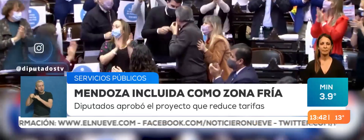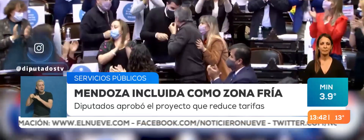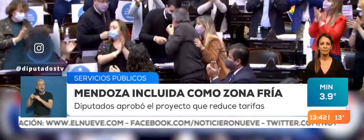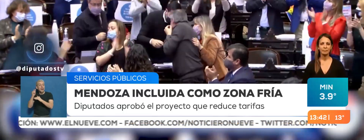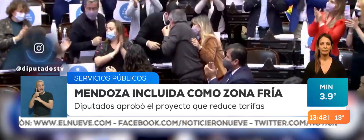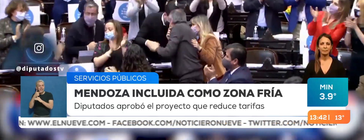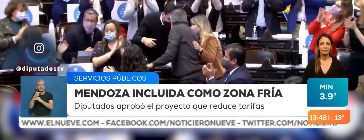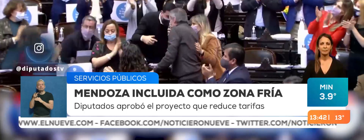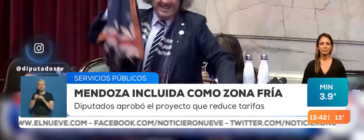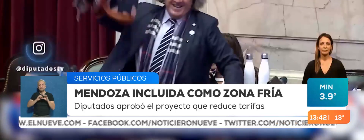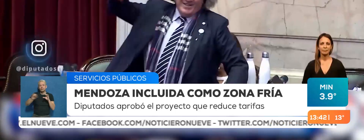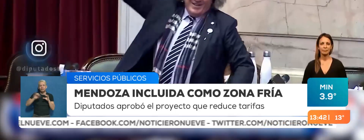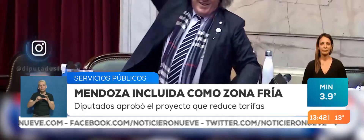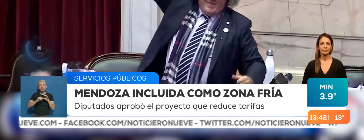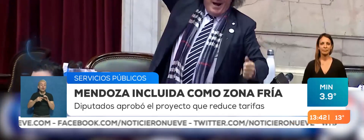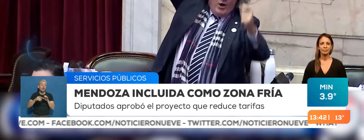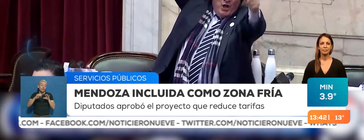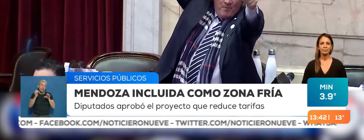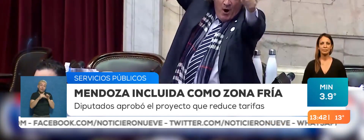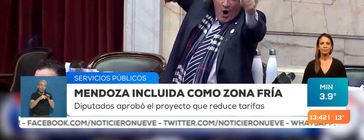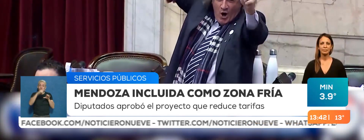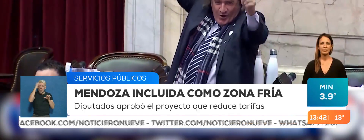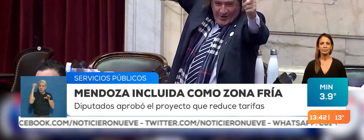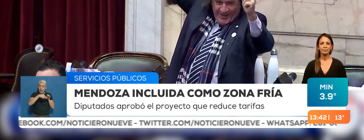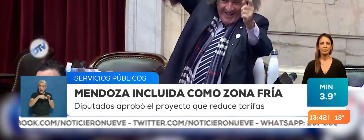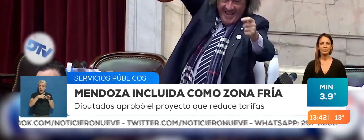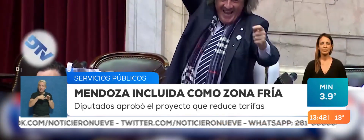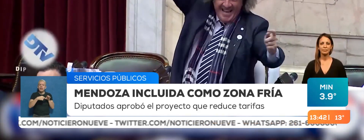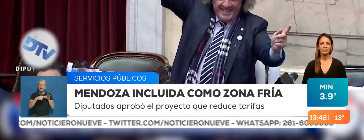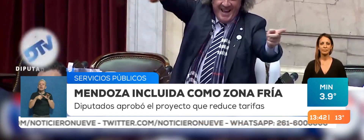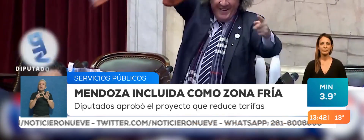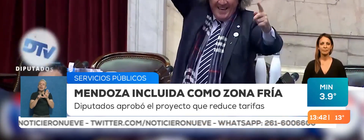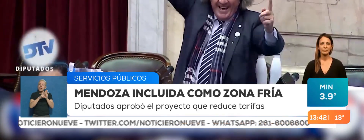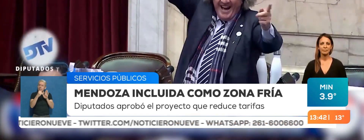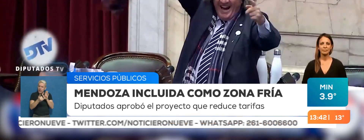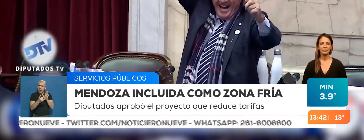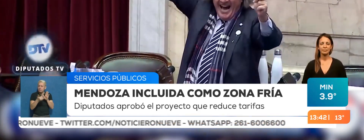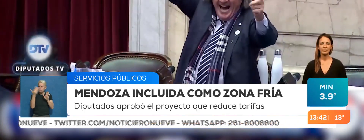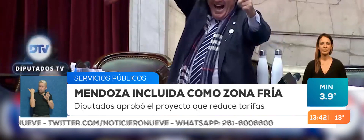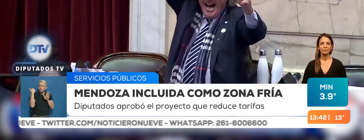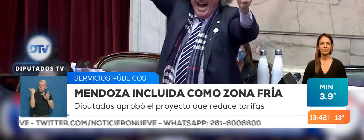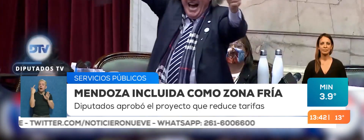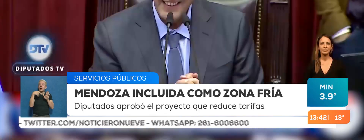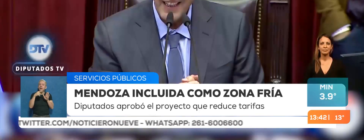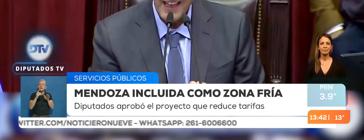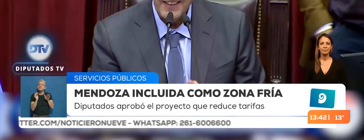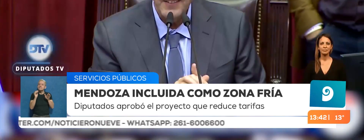existe desde hace tiempo. Lo que esta ley está haciendo es no solo ampliar, sino también prorrogar